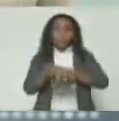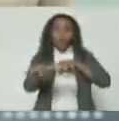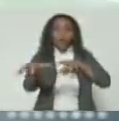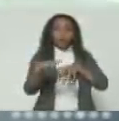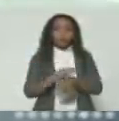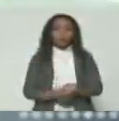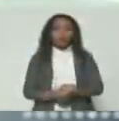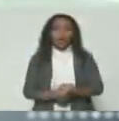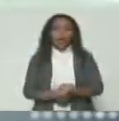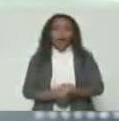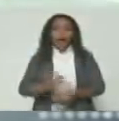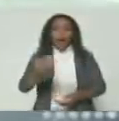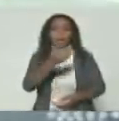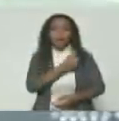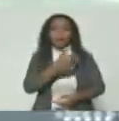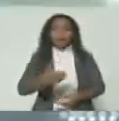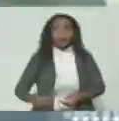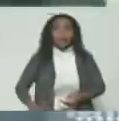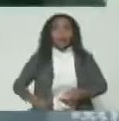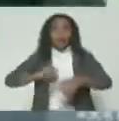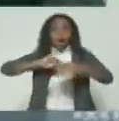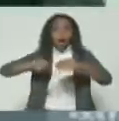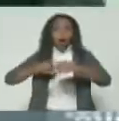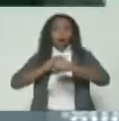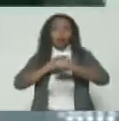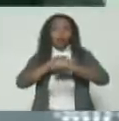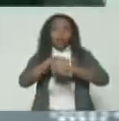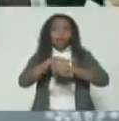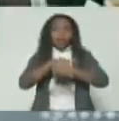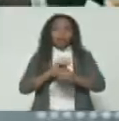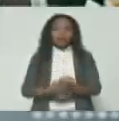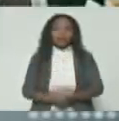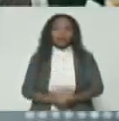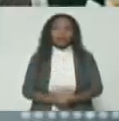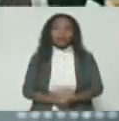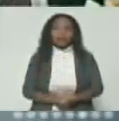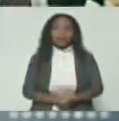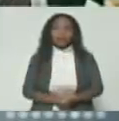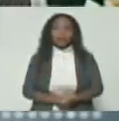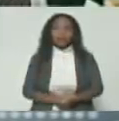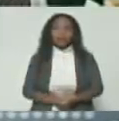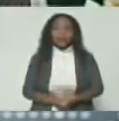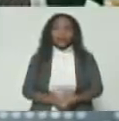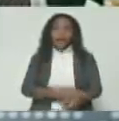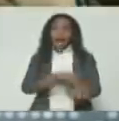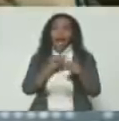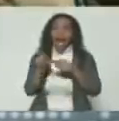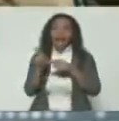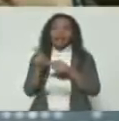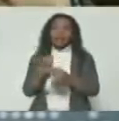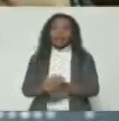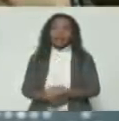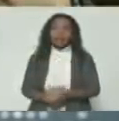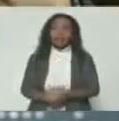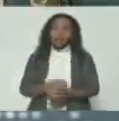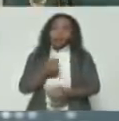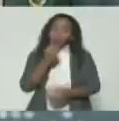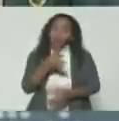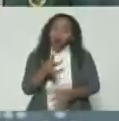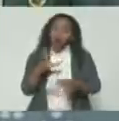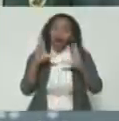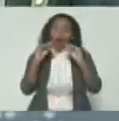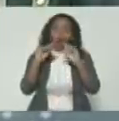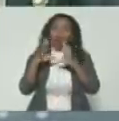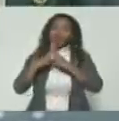Tuvo el presidente Jorge Rodríguez. Y allí, bueno, hablaron